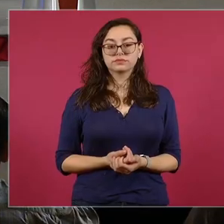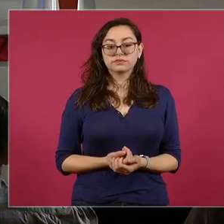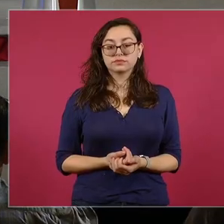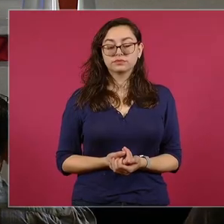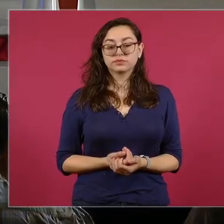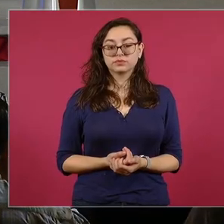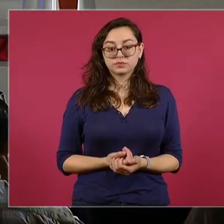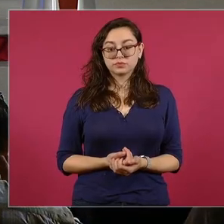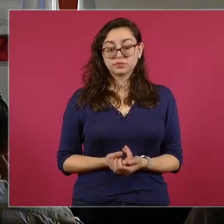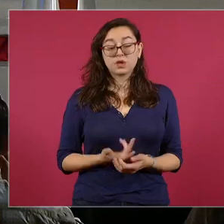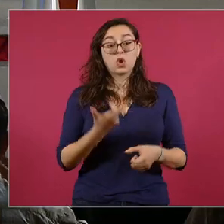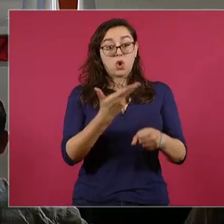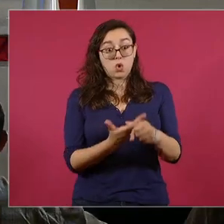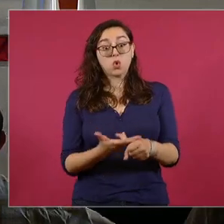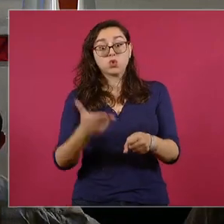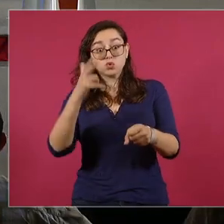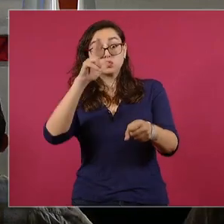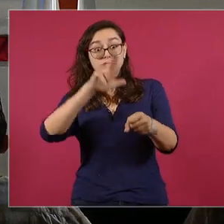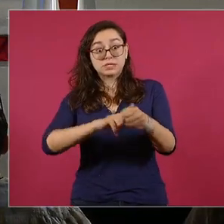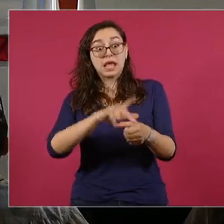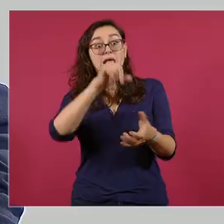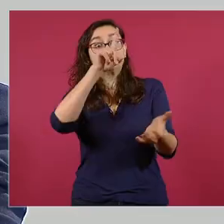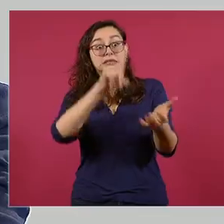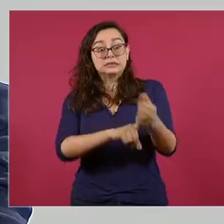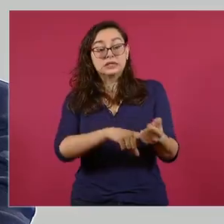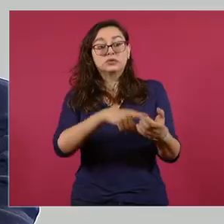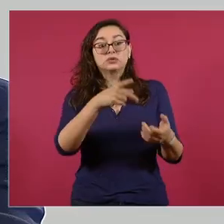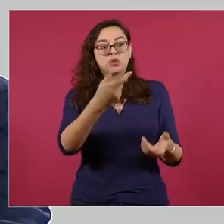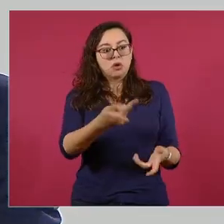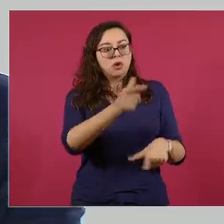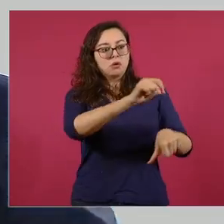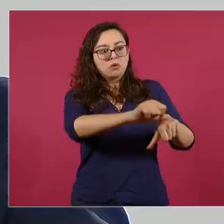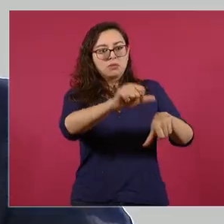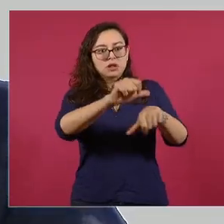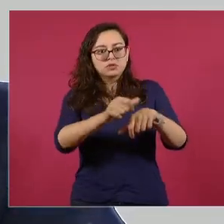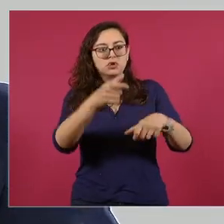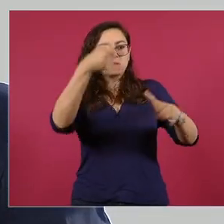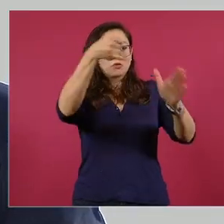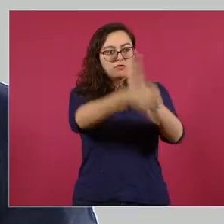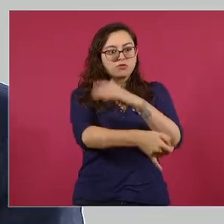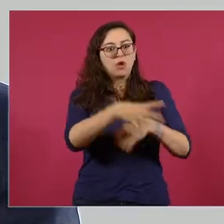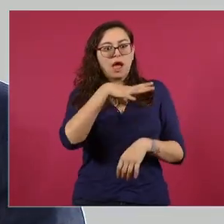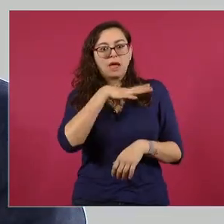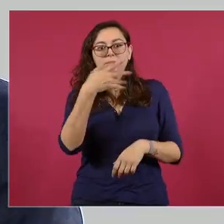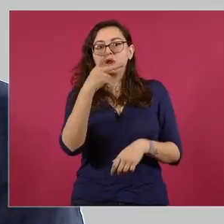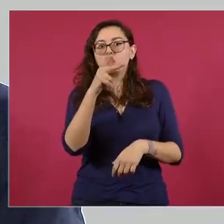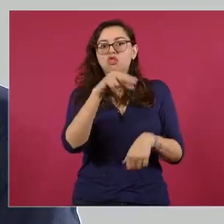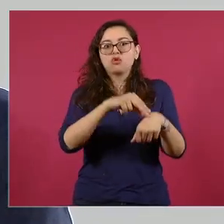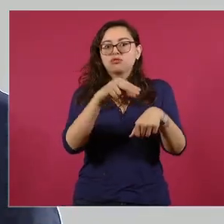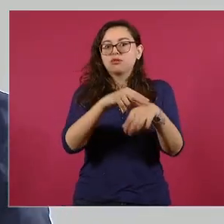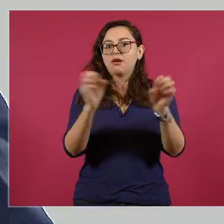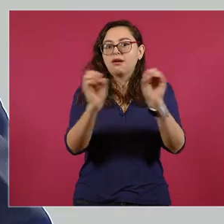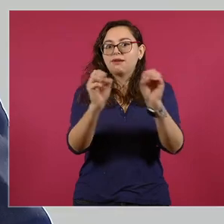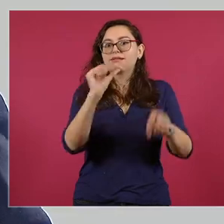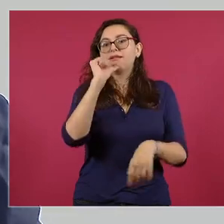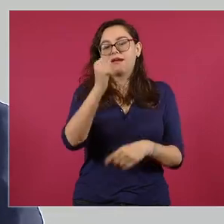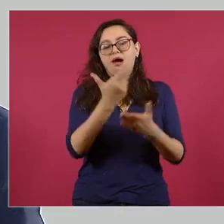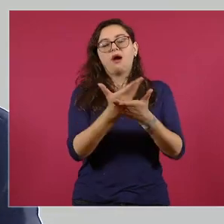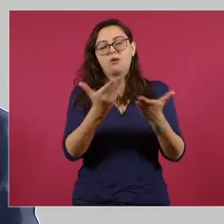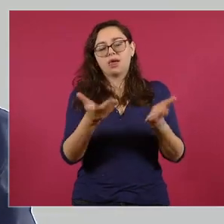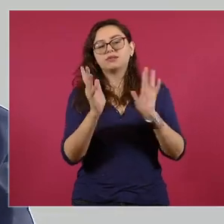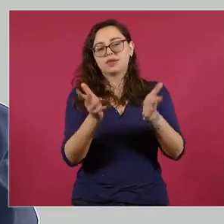medicina interna y muchas veces no se contaba con ellos. Hoy ya hay mil 497. Y además estamos